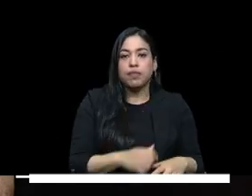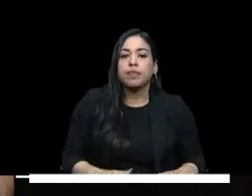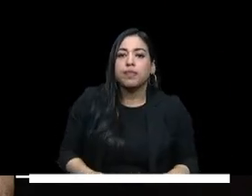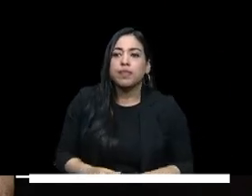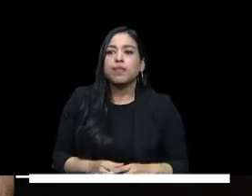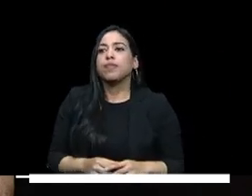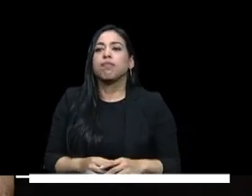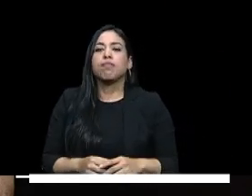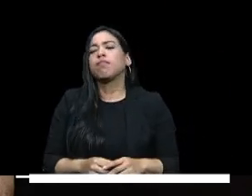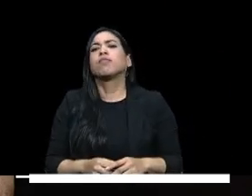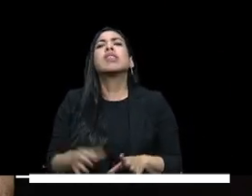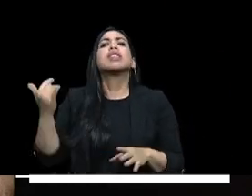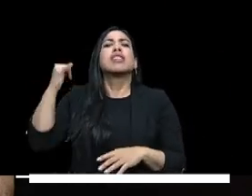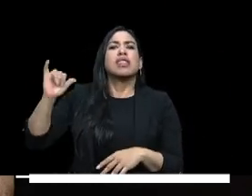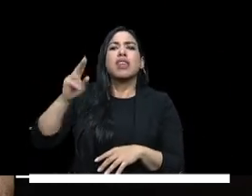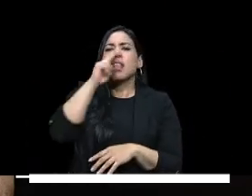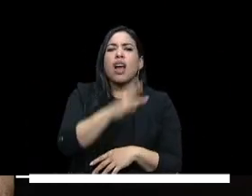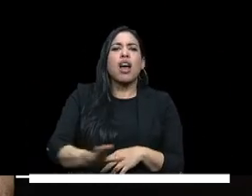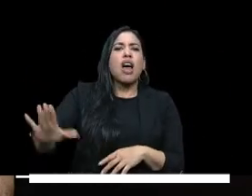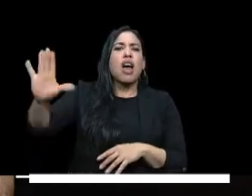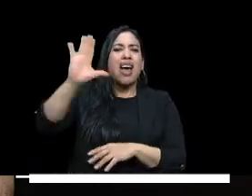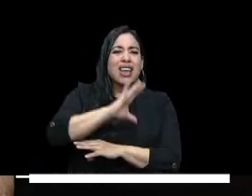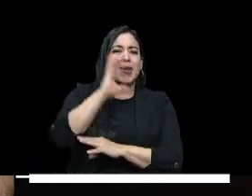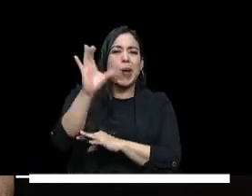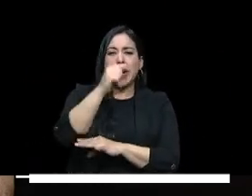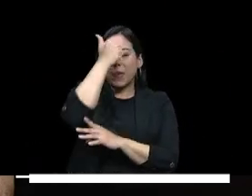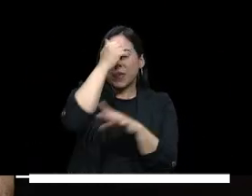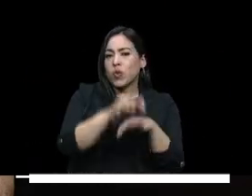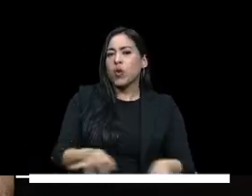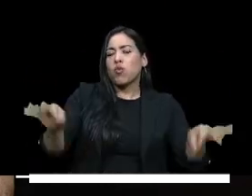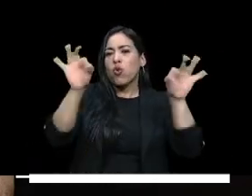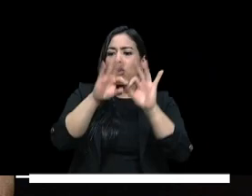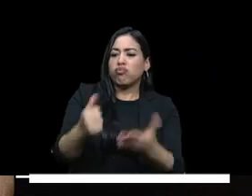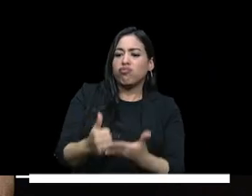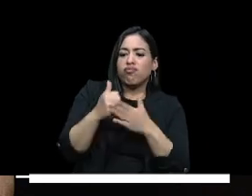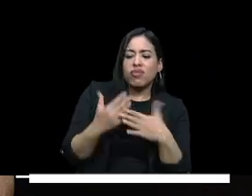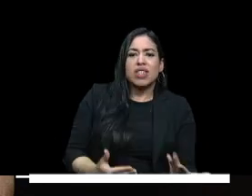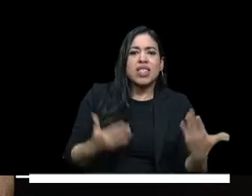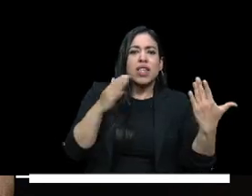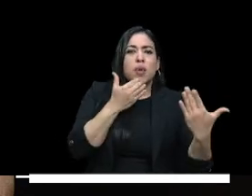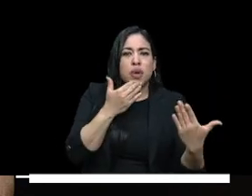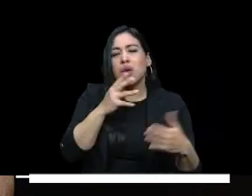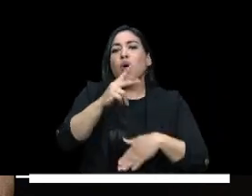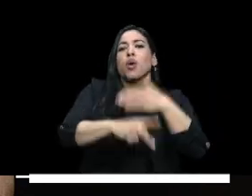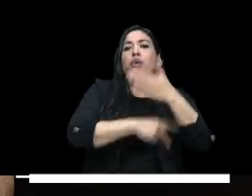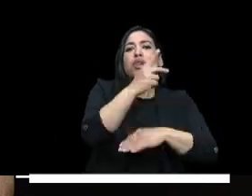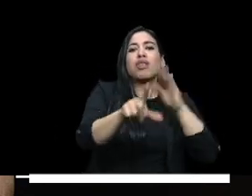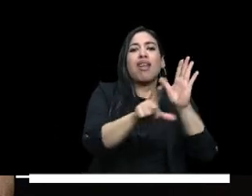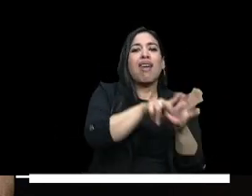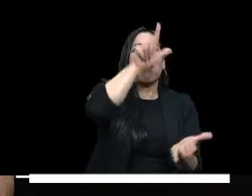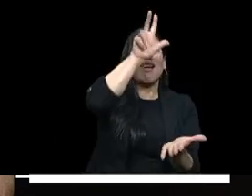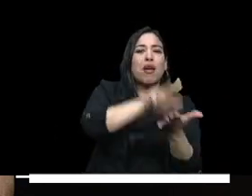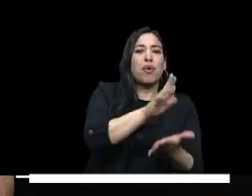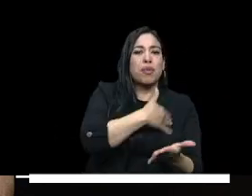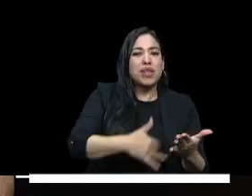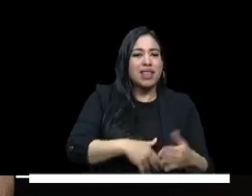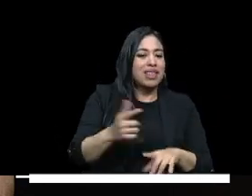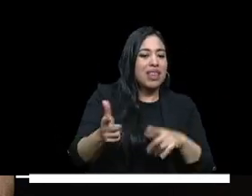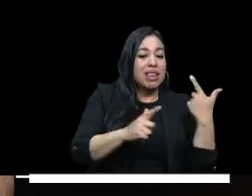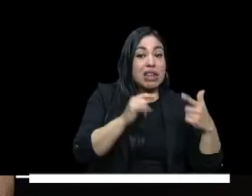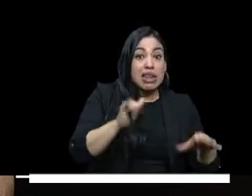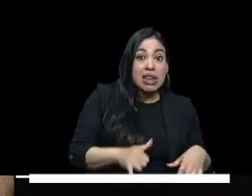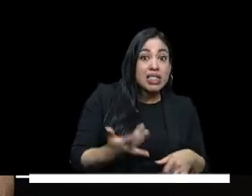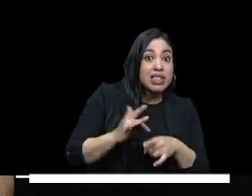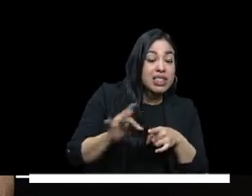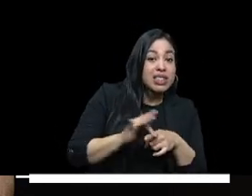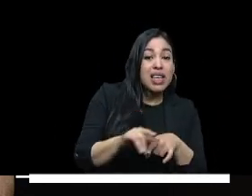tenemos unos avances en el país que son esenciales que nos permiten por ejemplo que el proyecto de ley estatutaria nos permita con